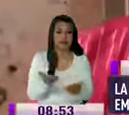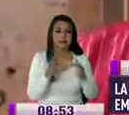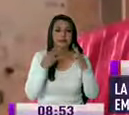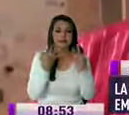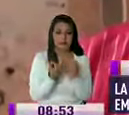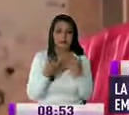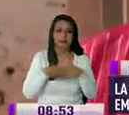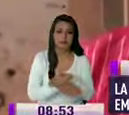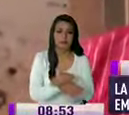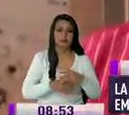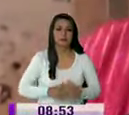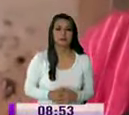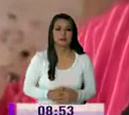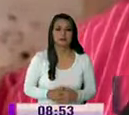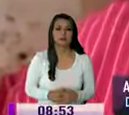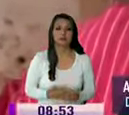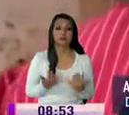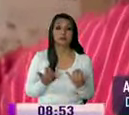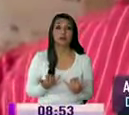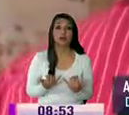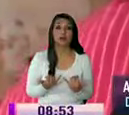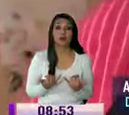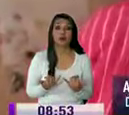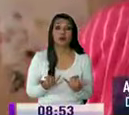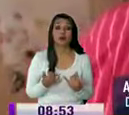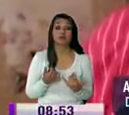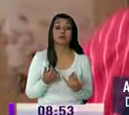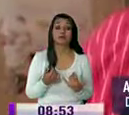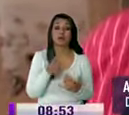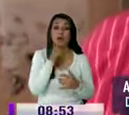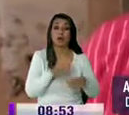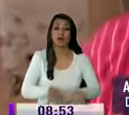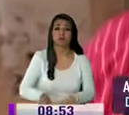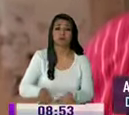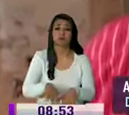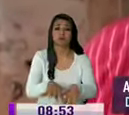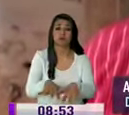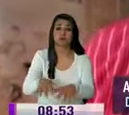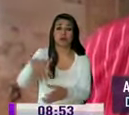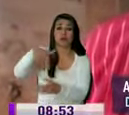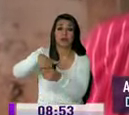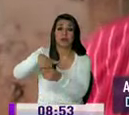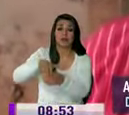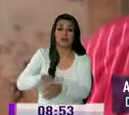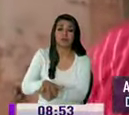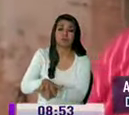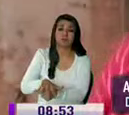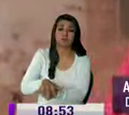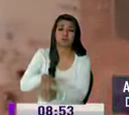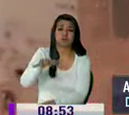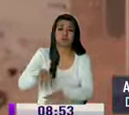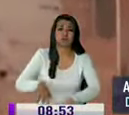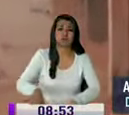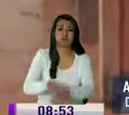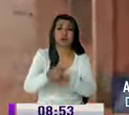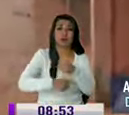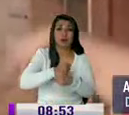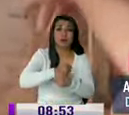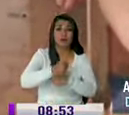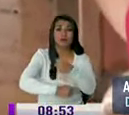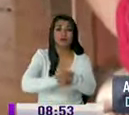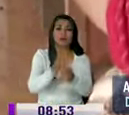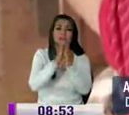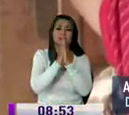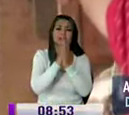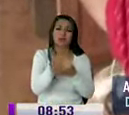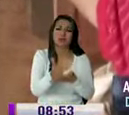agua se metió de arriba se había colapsado una cantarilla lo que pasa es que hace años estamos pidiendo ayuda